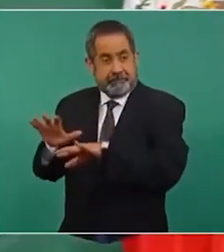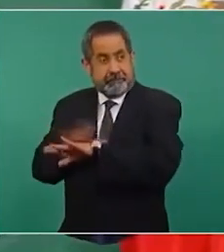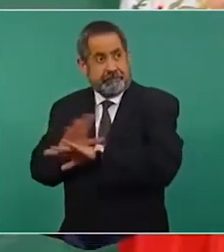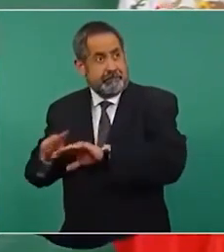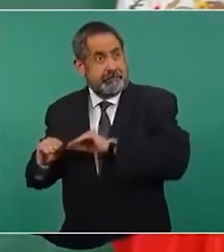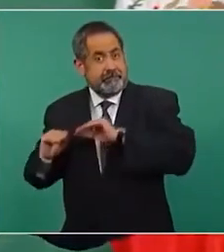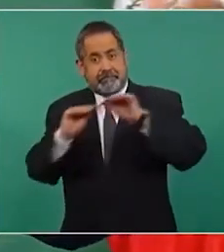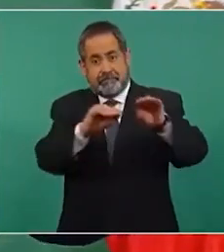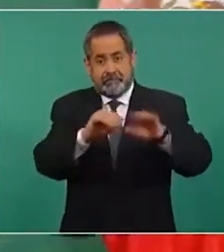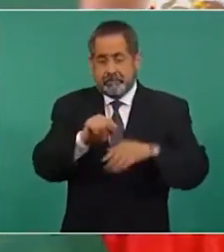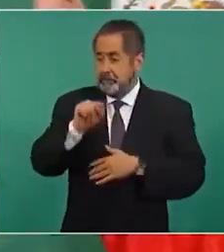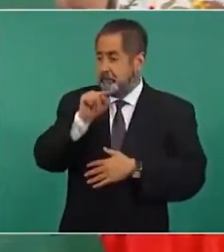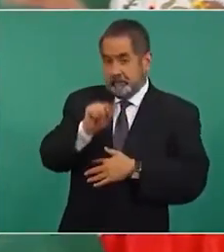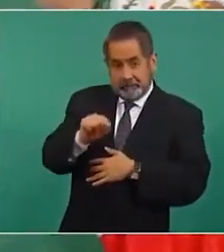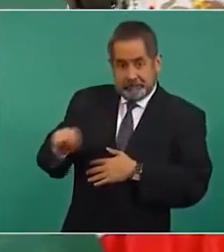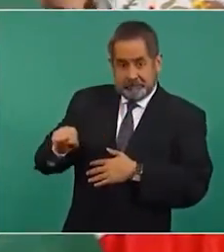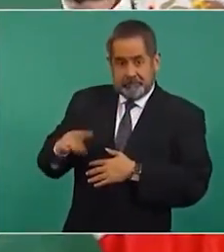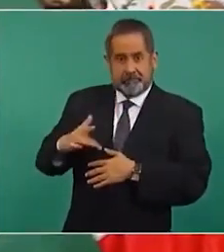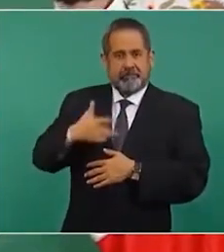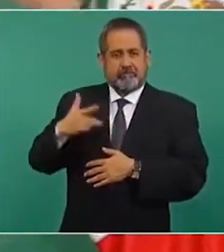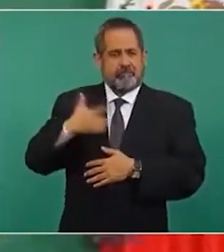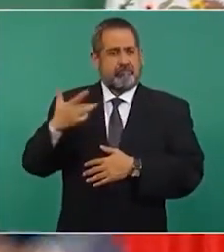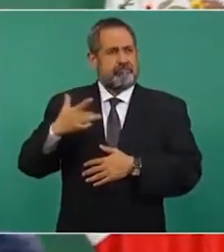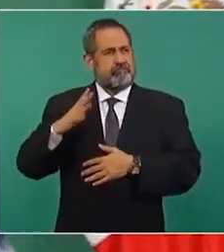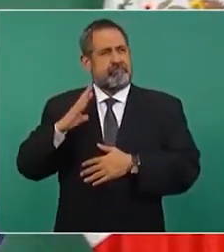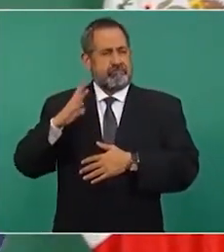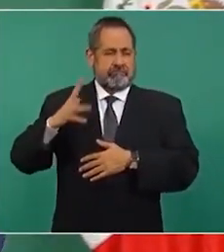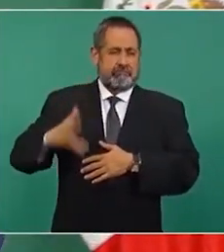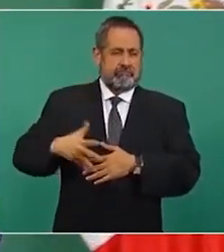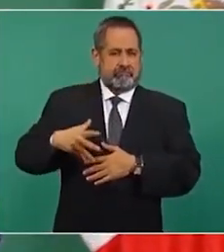que orgullo sienten